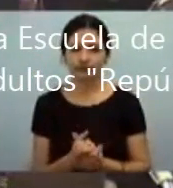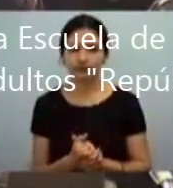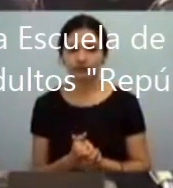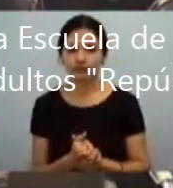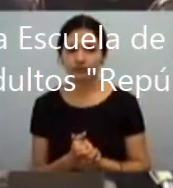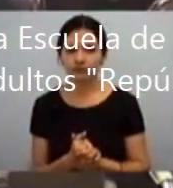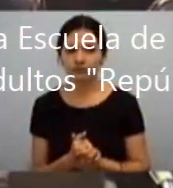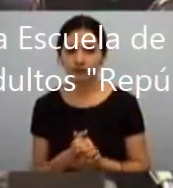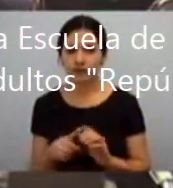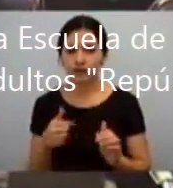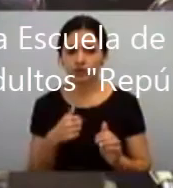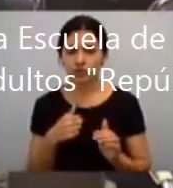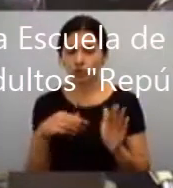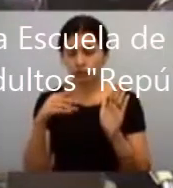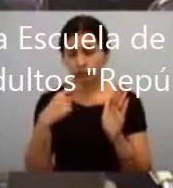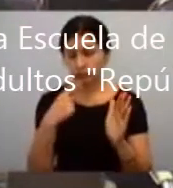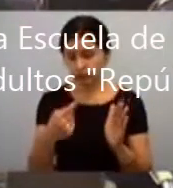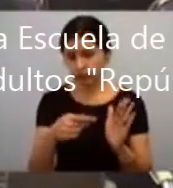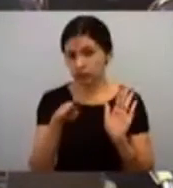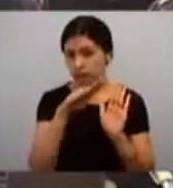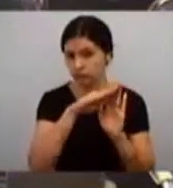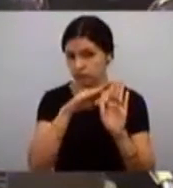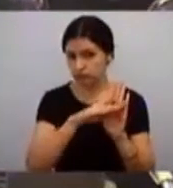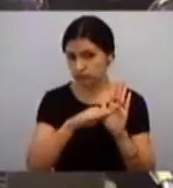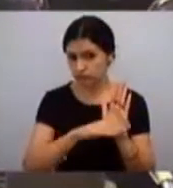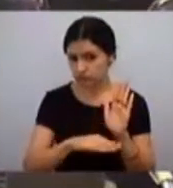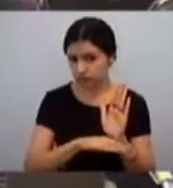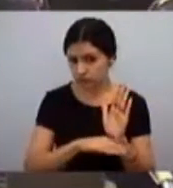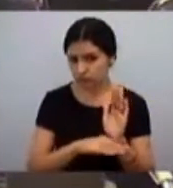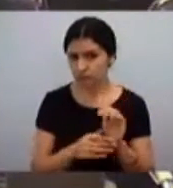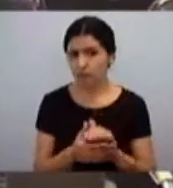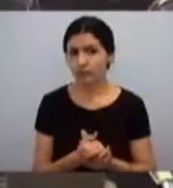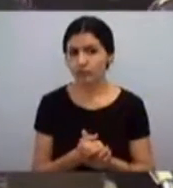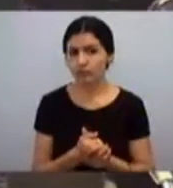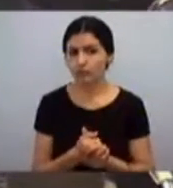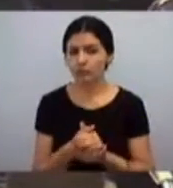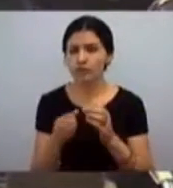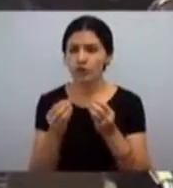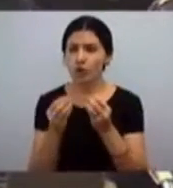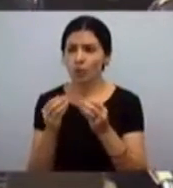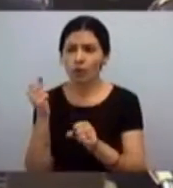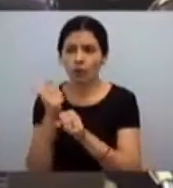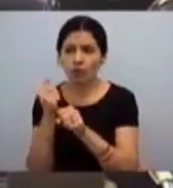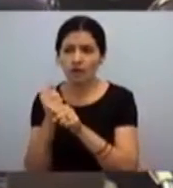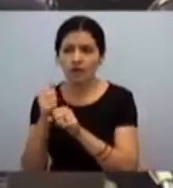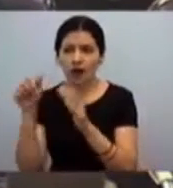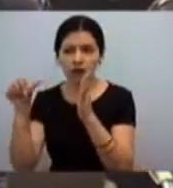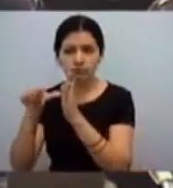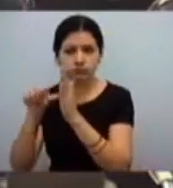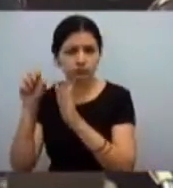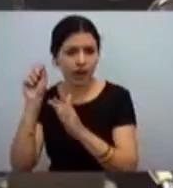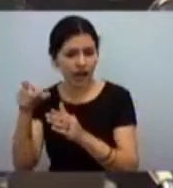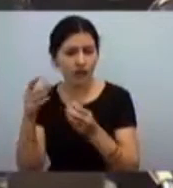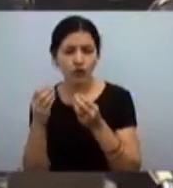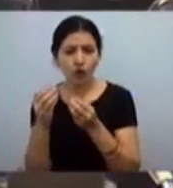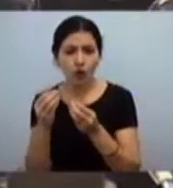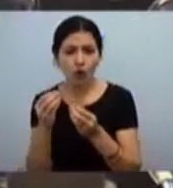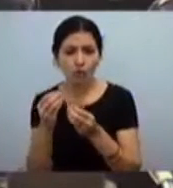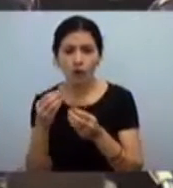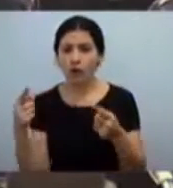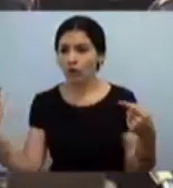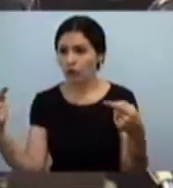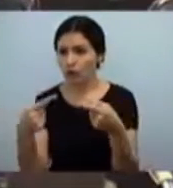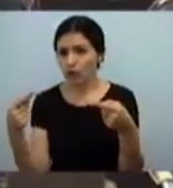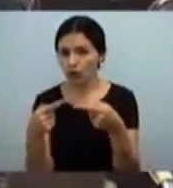haré mención de algunos de los métodos utilizados por Israel que atentan contra los derechos humanos.